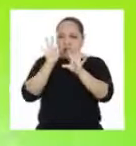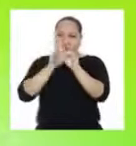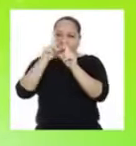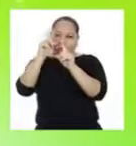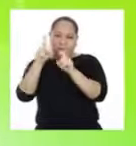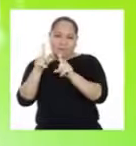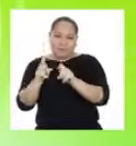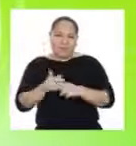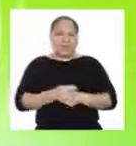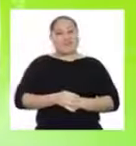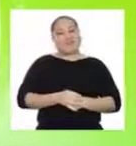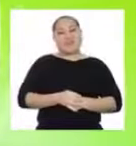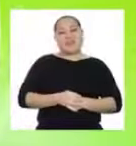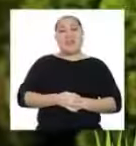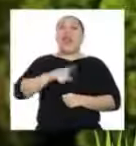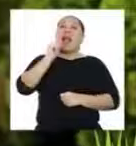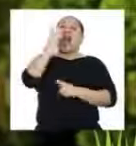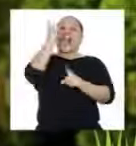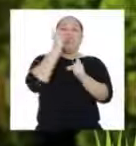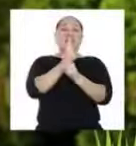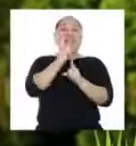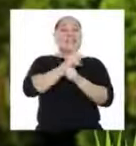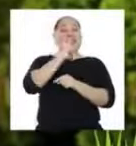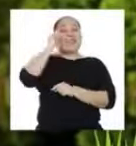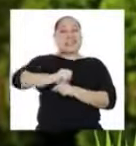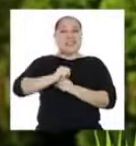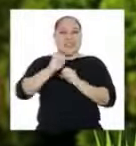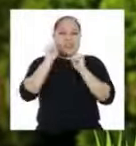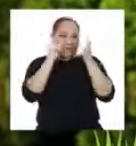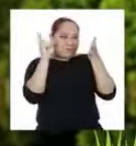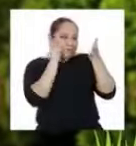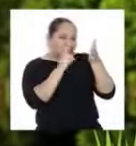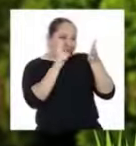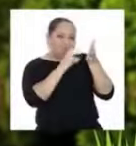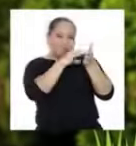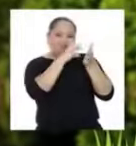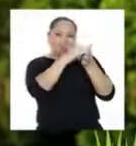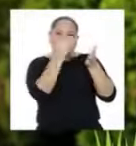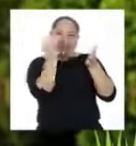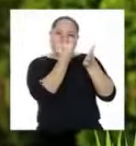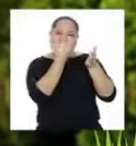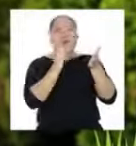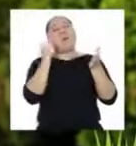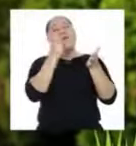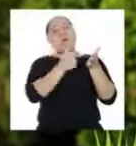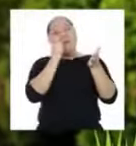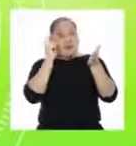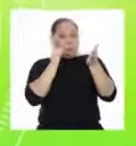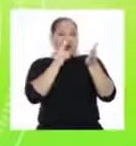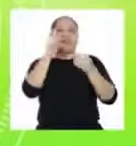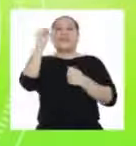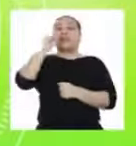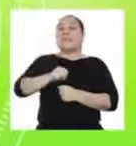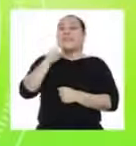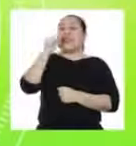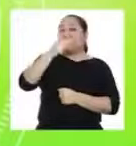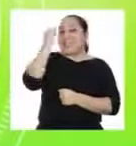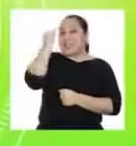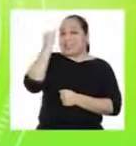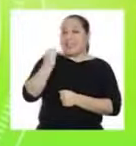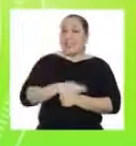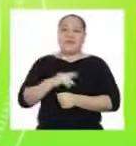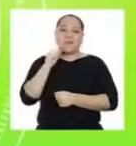obtenidos en una encuesta. ¡Cierto! ¡Es muy llamativo usar dibujos! Sí,